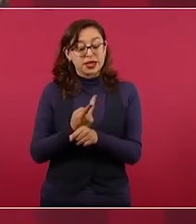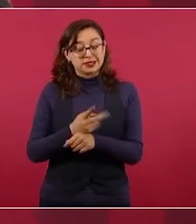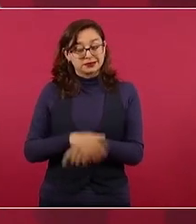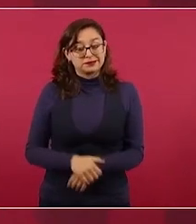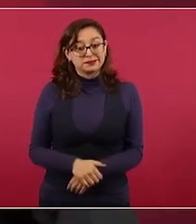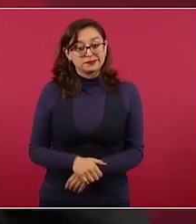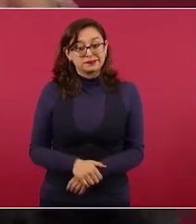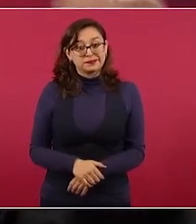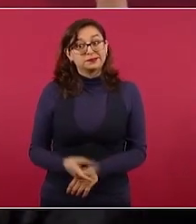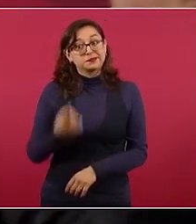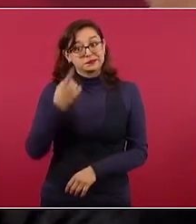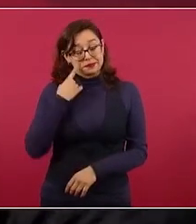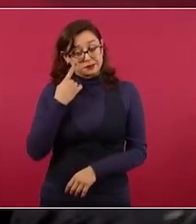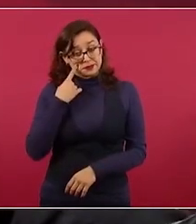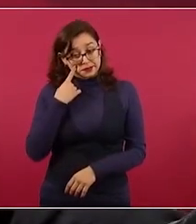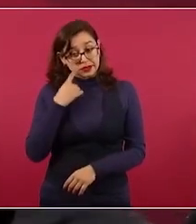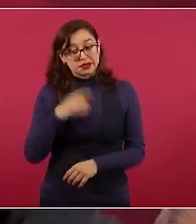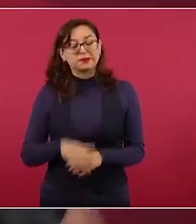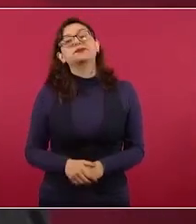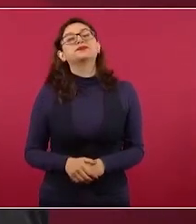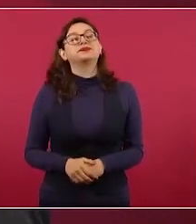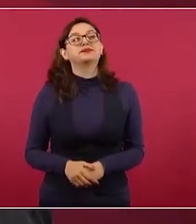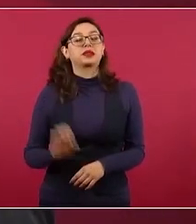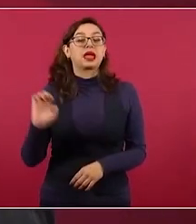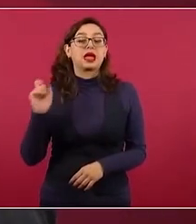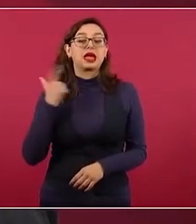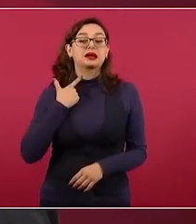estás hablando del periodo de Calderón